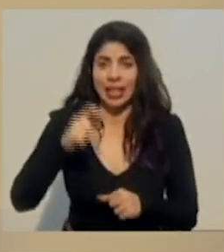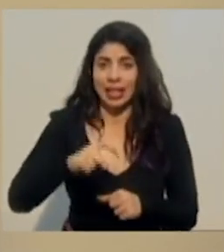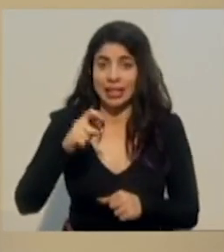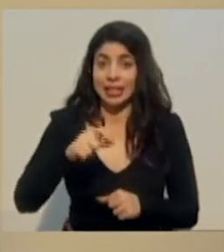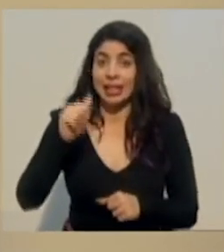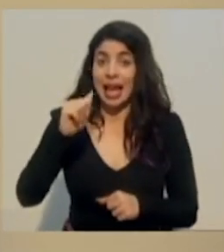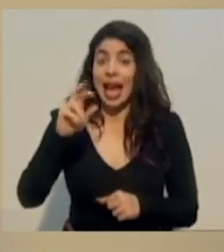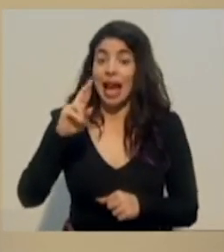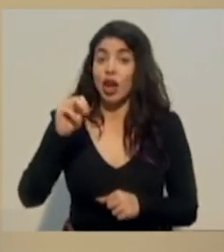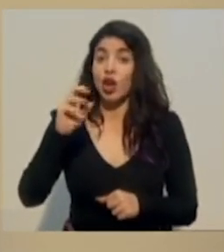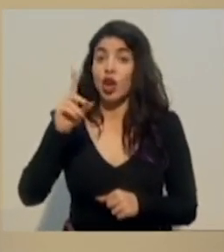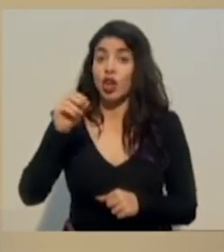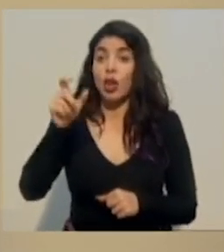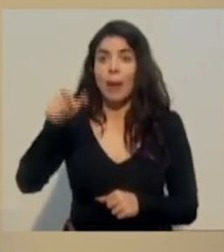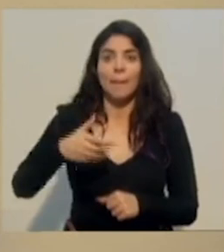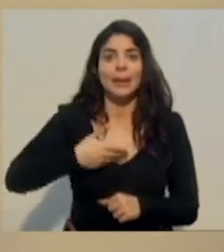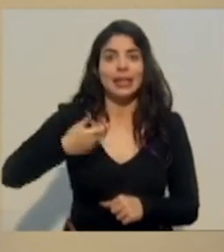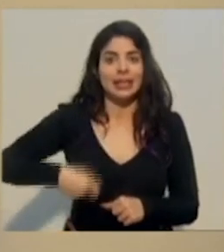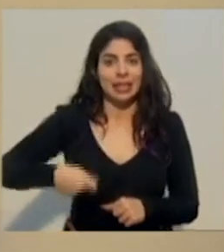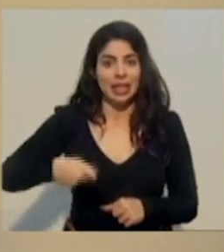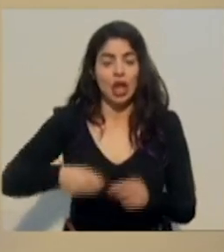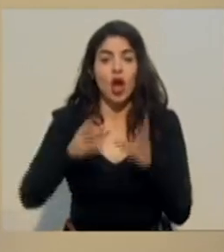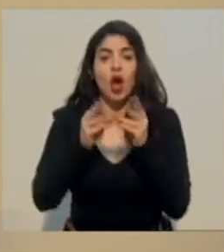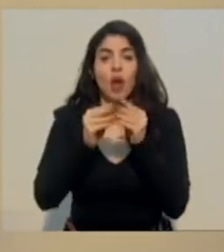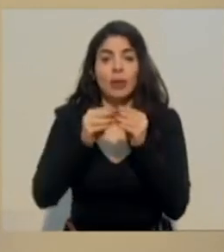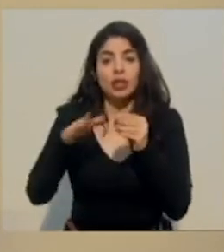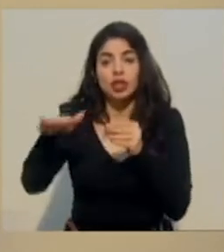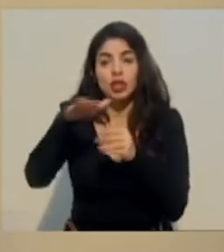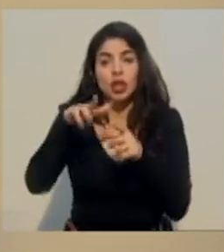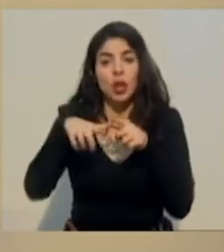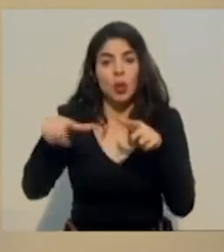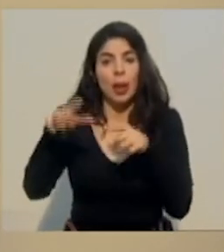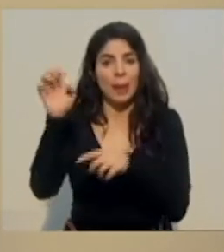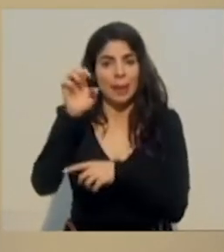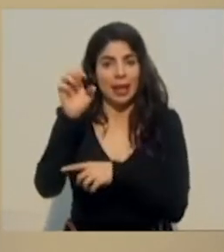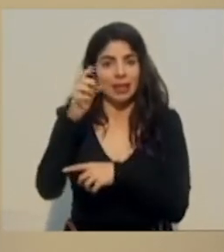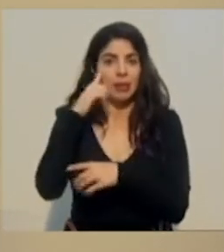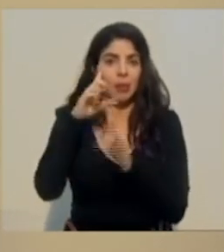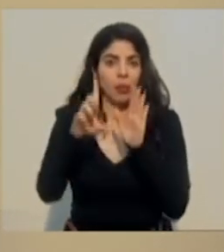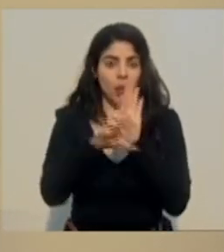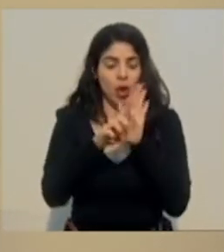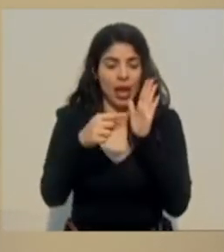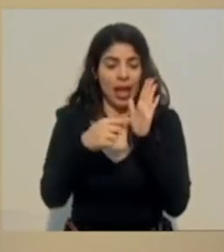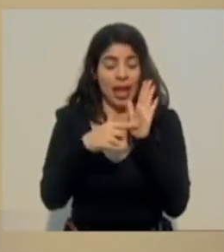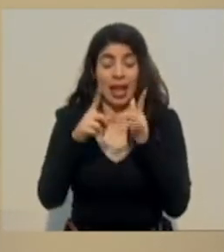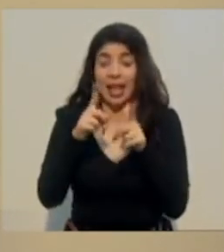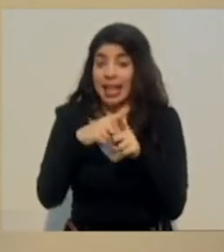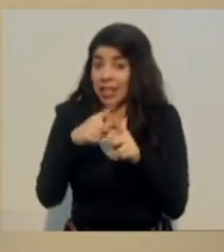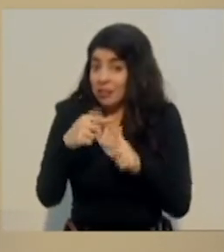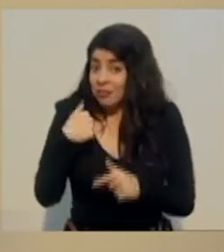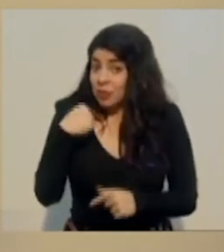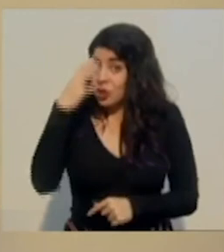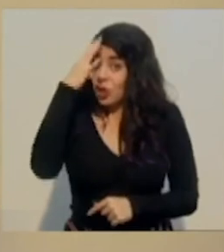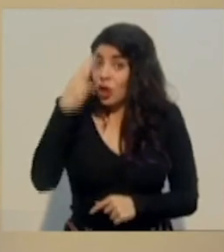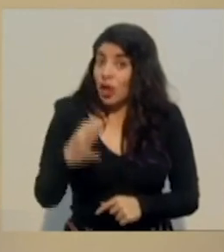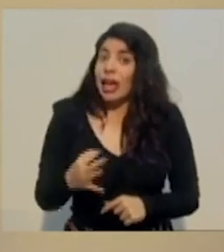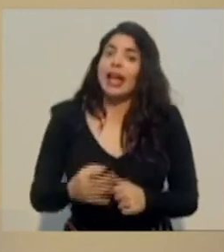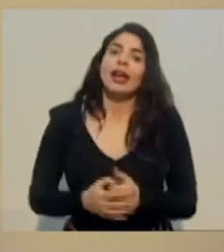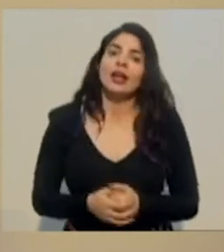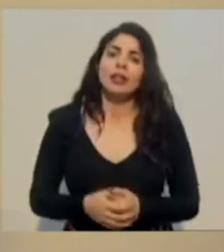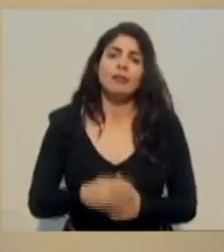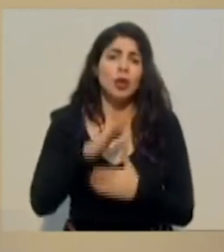Arnoldo es el presidente de la Comisión Local de Emergencia, dada por ley. Y por lo tanto creo que